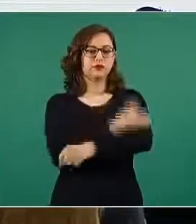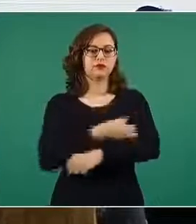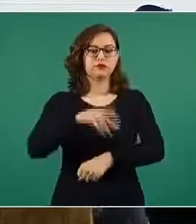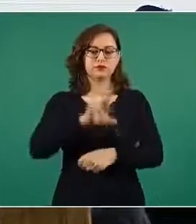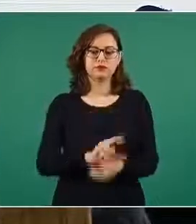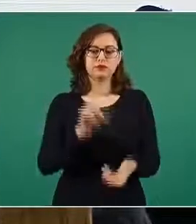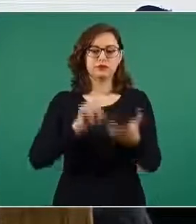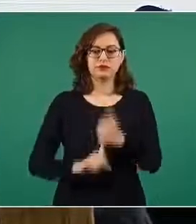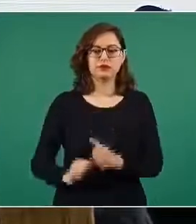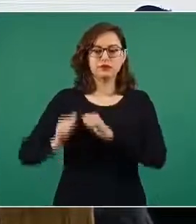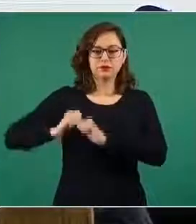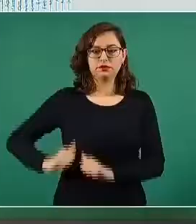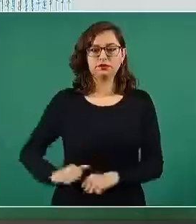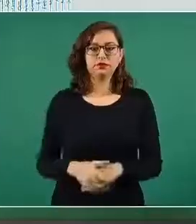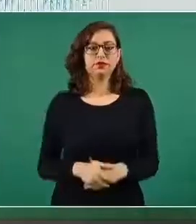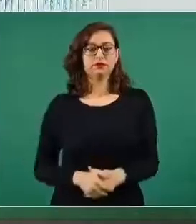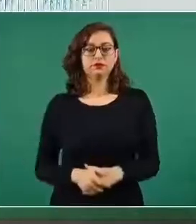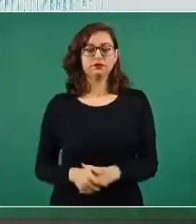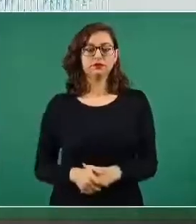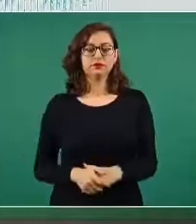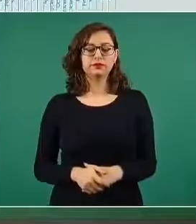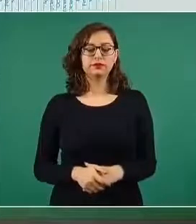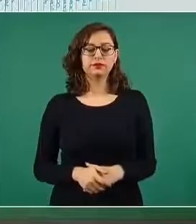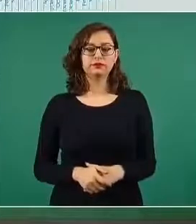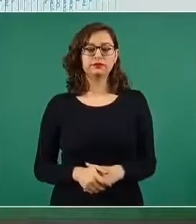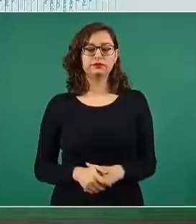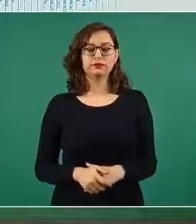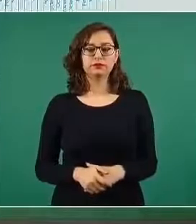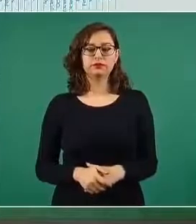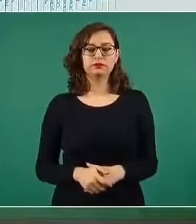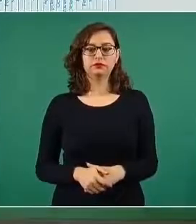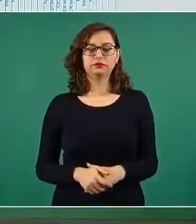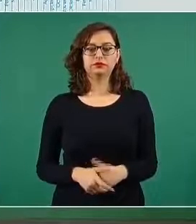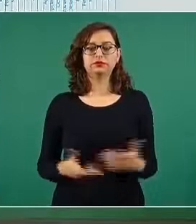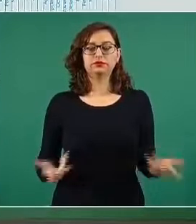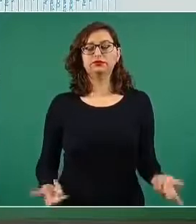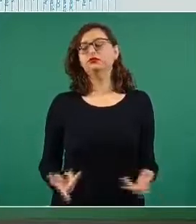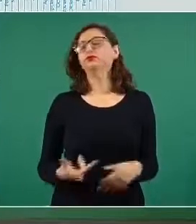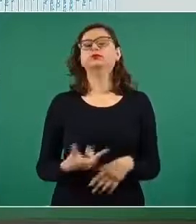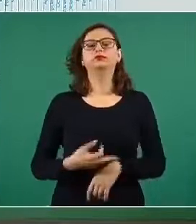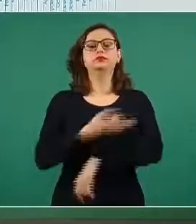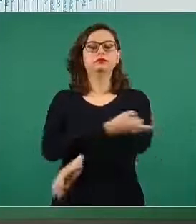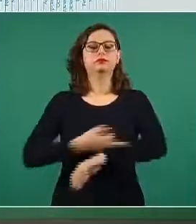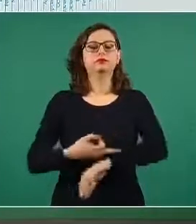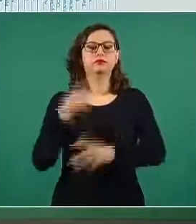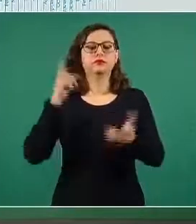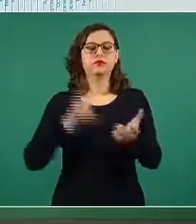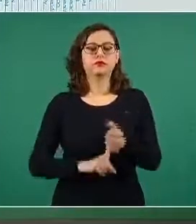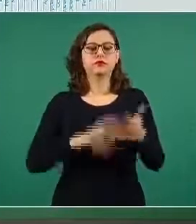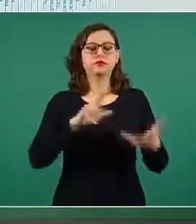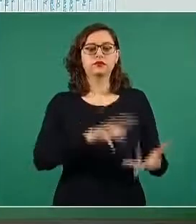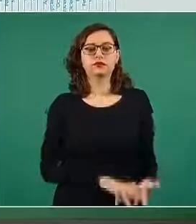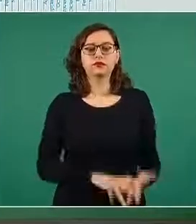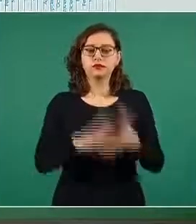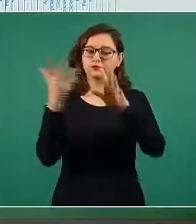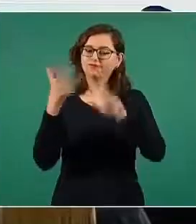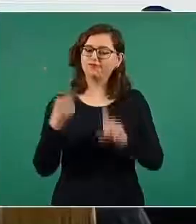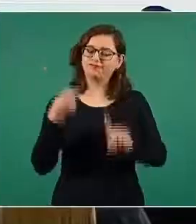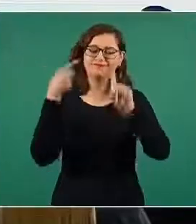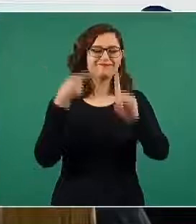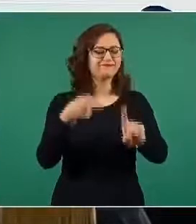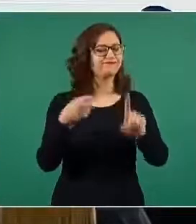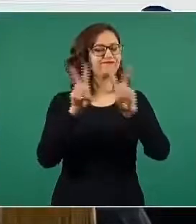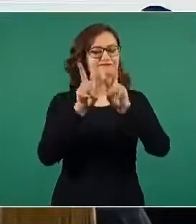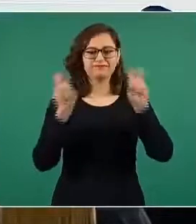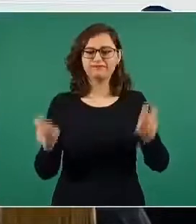en esta materia. Adelante. Violencia familiar, pues seguimos trabajando en este tema,